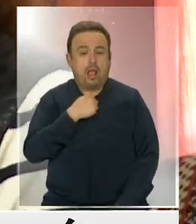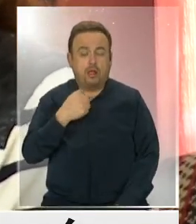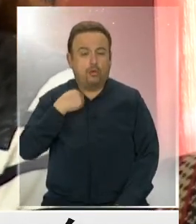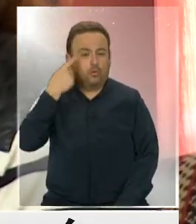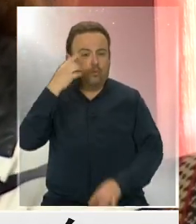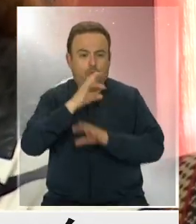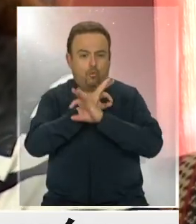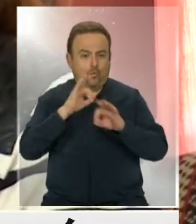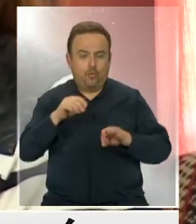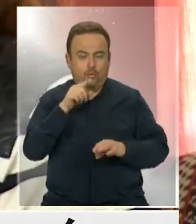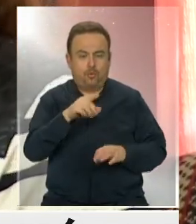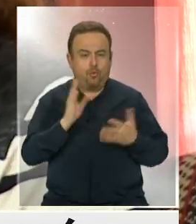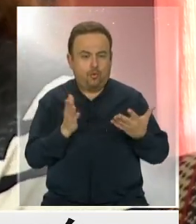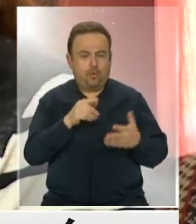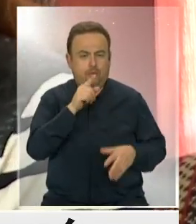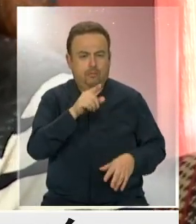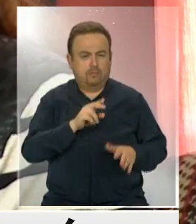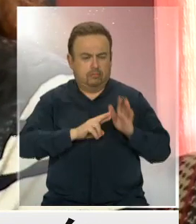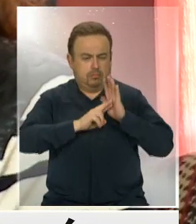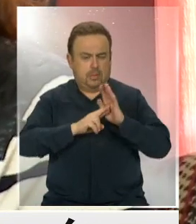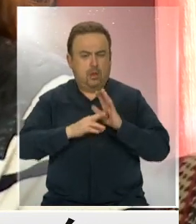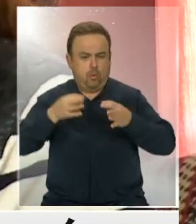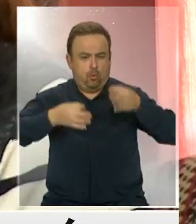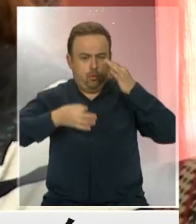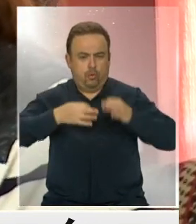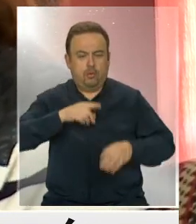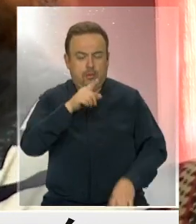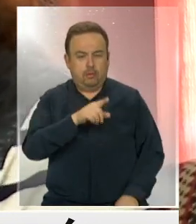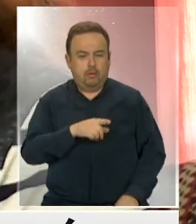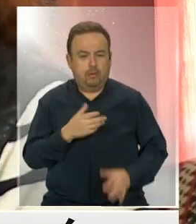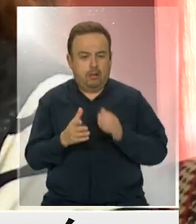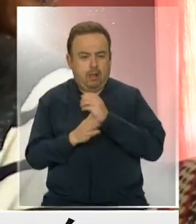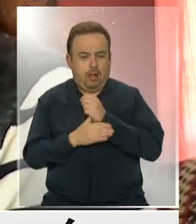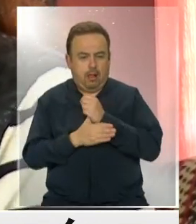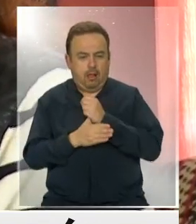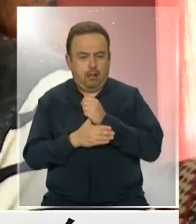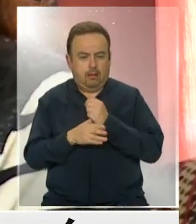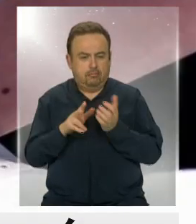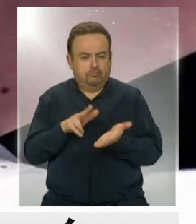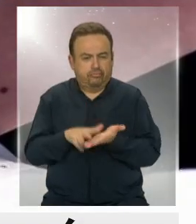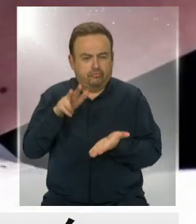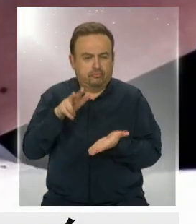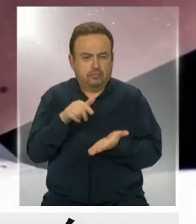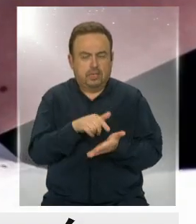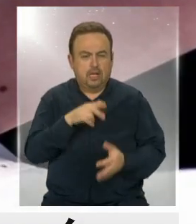Nunca pensé que una persona que representa el Poder Judicial se preste para este tipo de cosas.